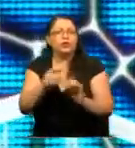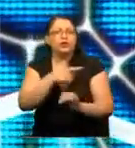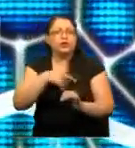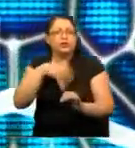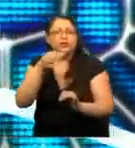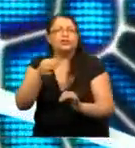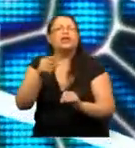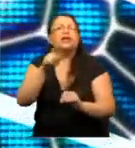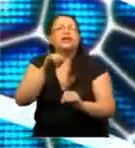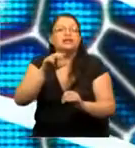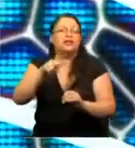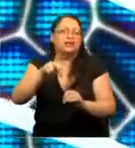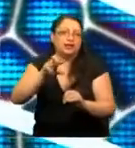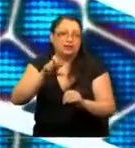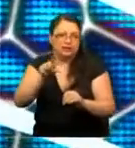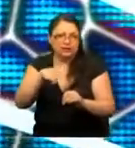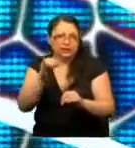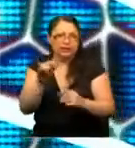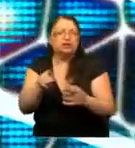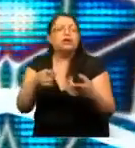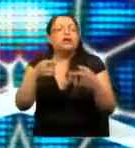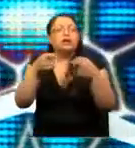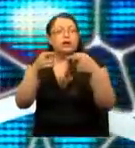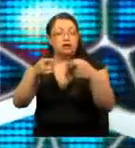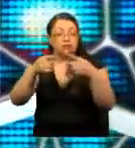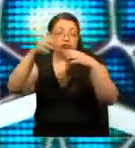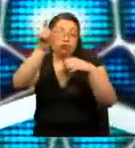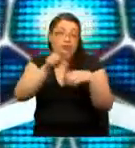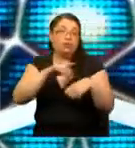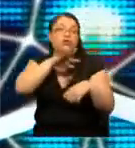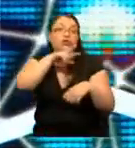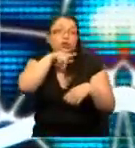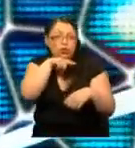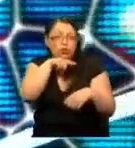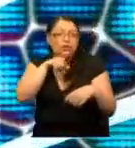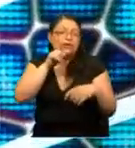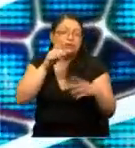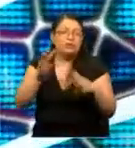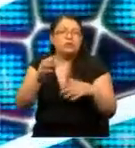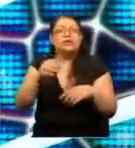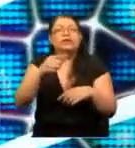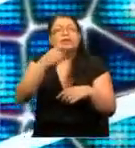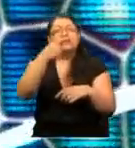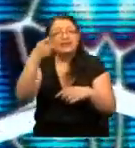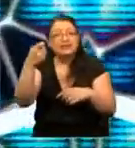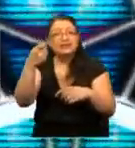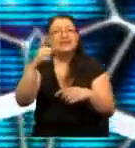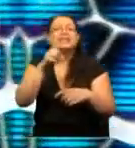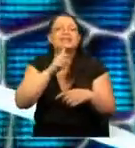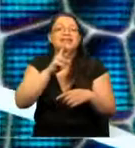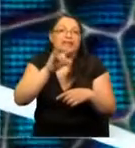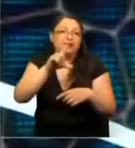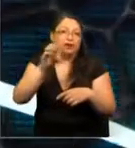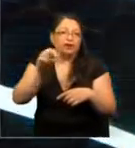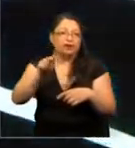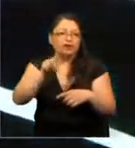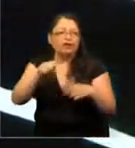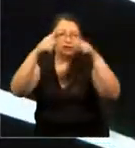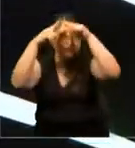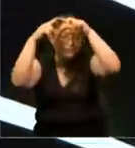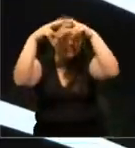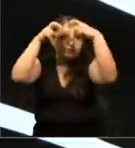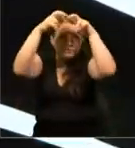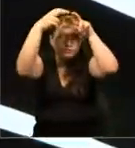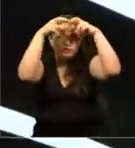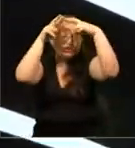la sinapsis. Y en un cerebro adulto tenemos aproximadamente 100 trillones de sinapsis. Entonces, simplemente para entender